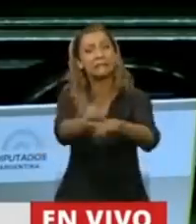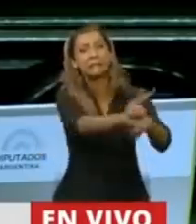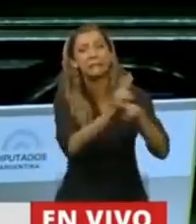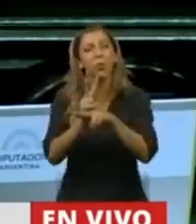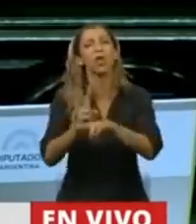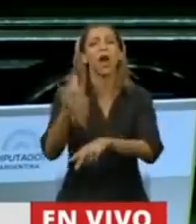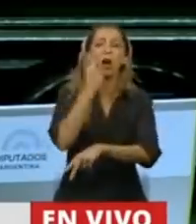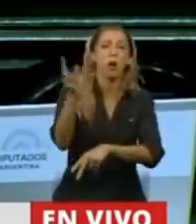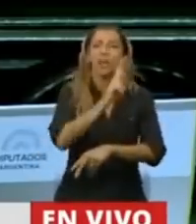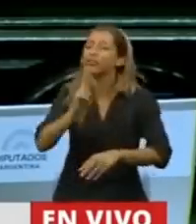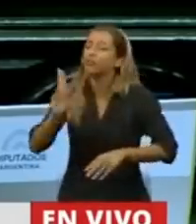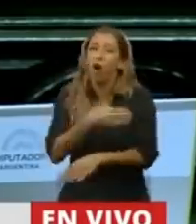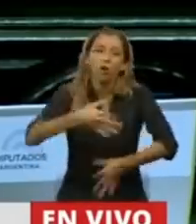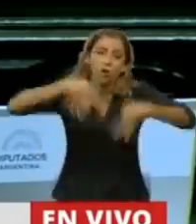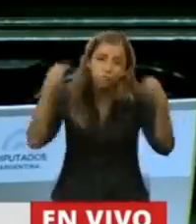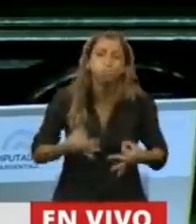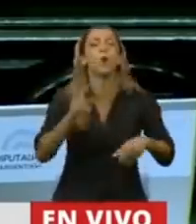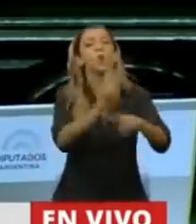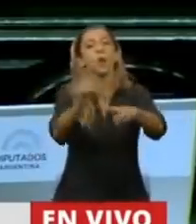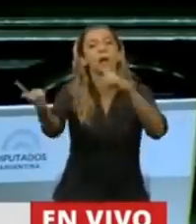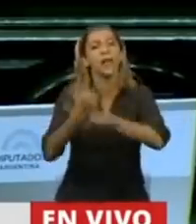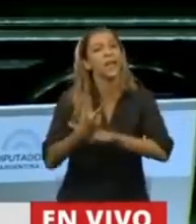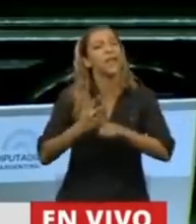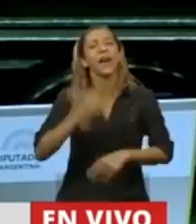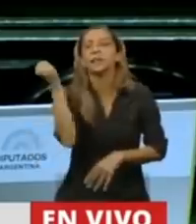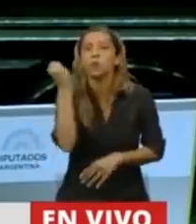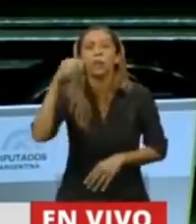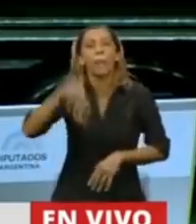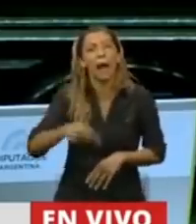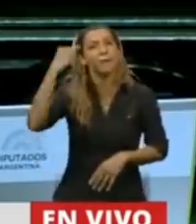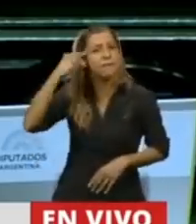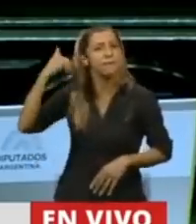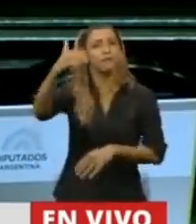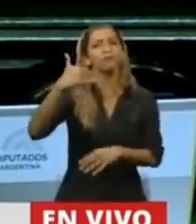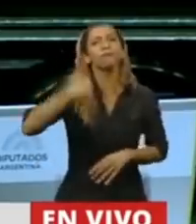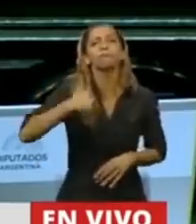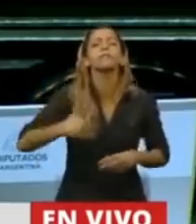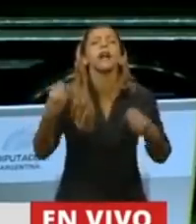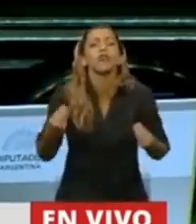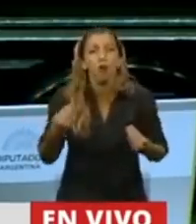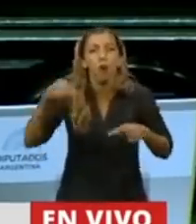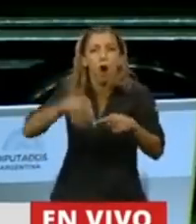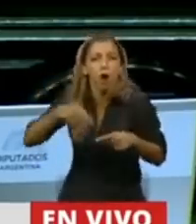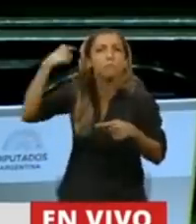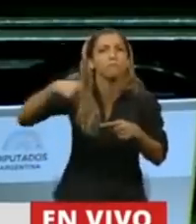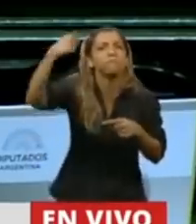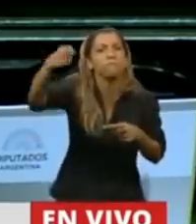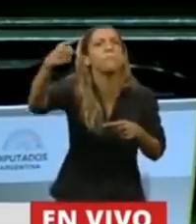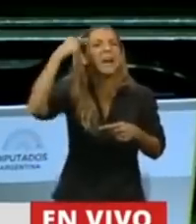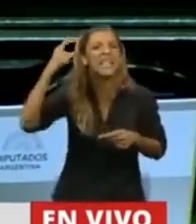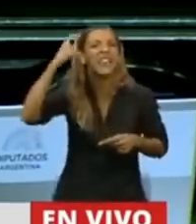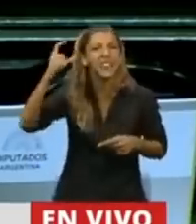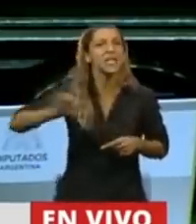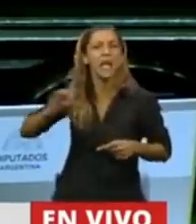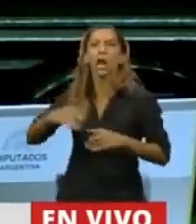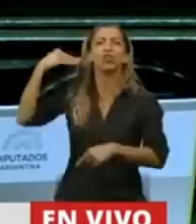discusiones que tenemos por delante realmente el contenido necesario, que es pensar la Argentina no solo de hoy, sino de mañana y para 10 años más. Para que realmente,